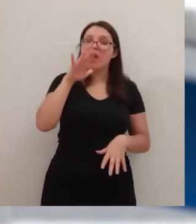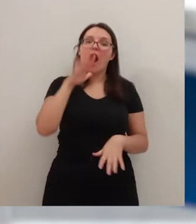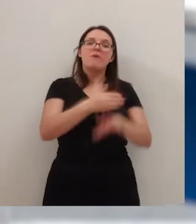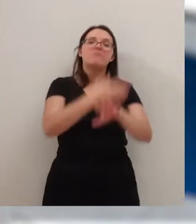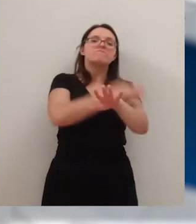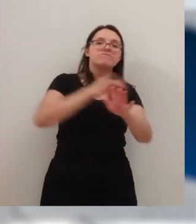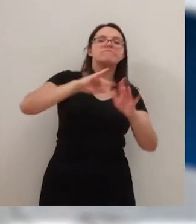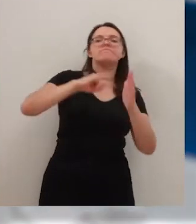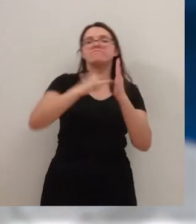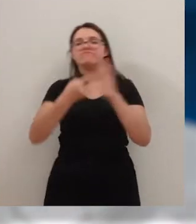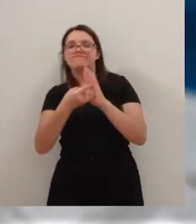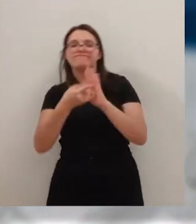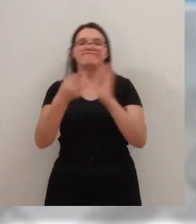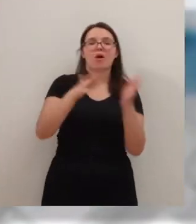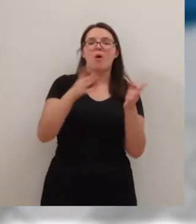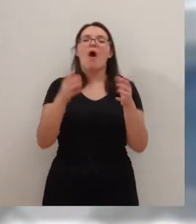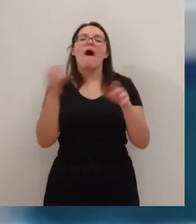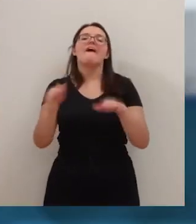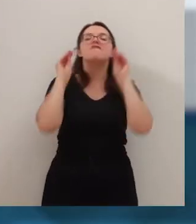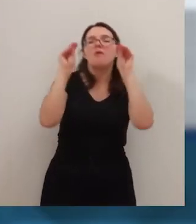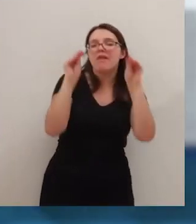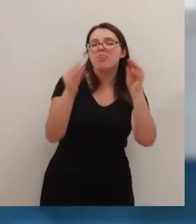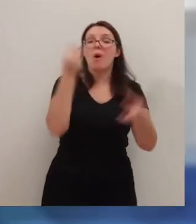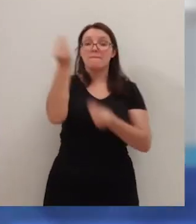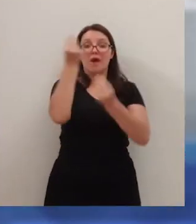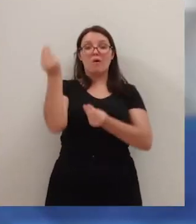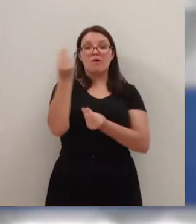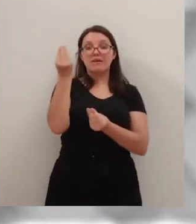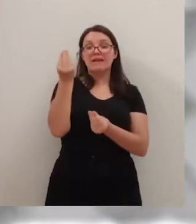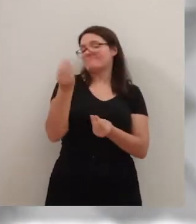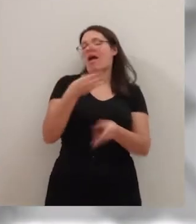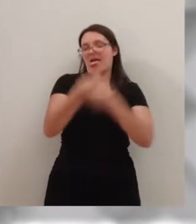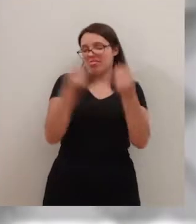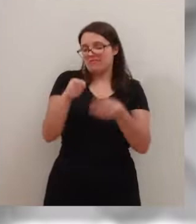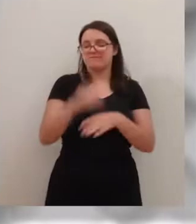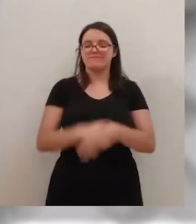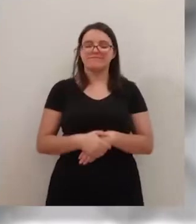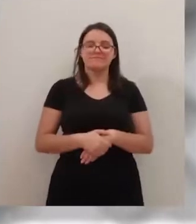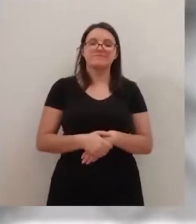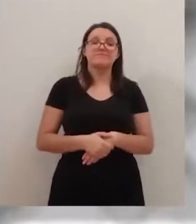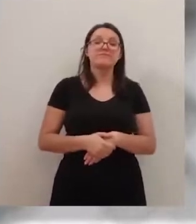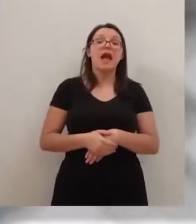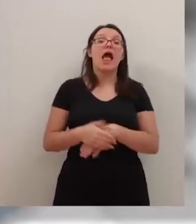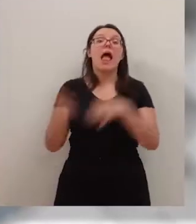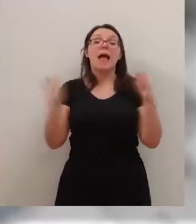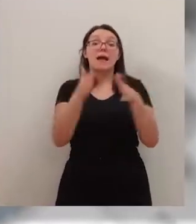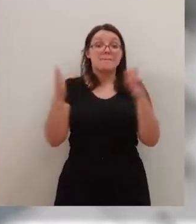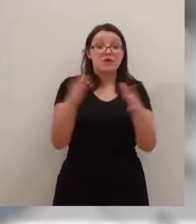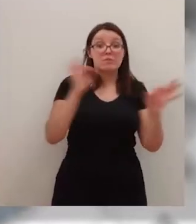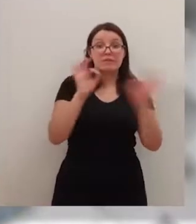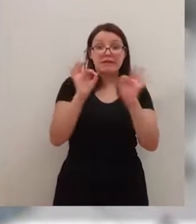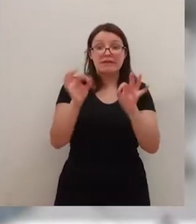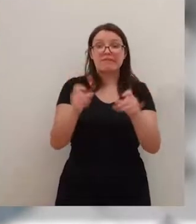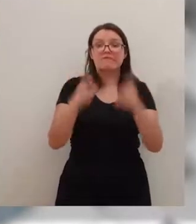este periodo, pues bueno, un poco de formación, de mejora y en eso estamos. Ese periodo de preparación se